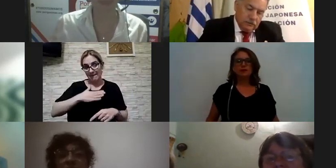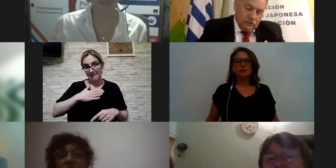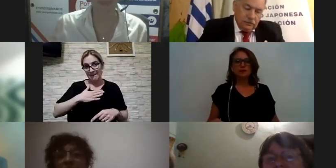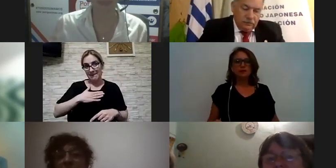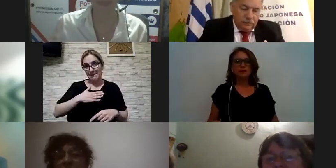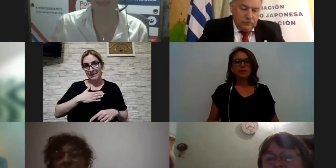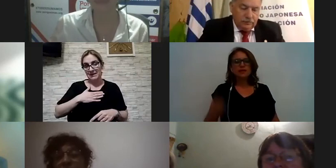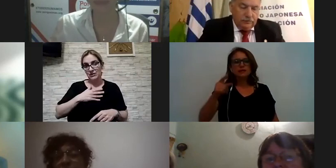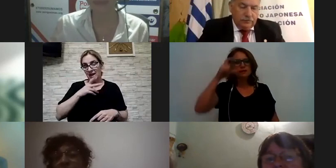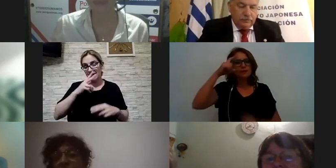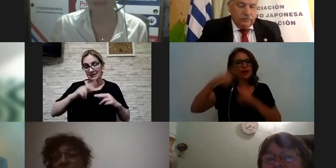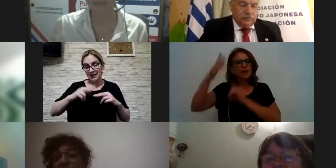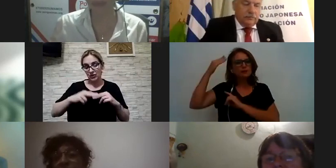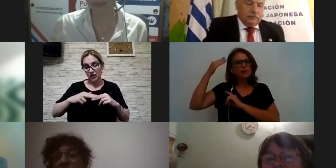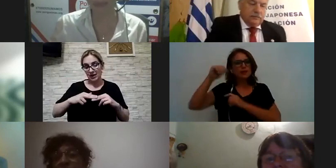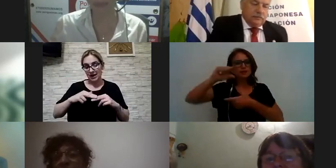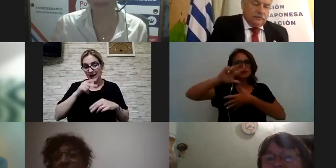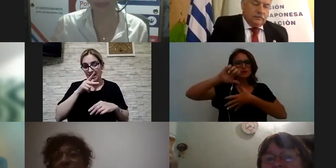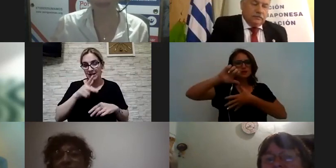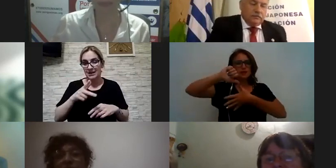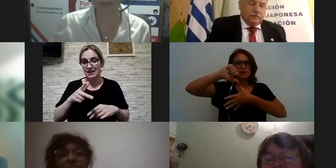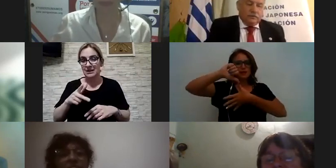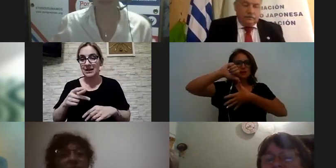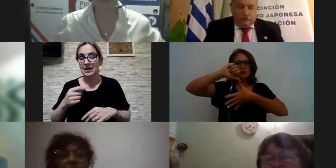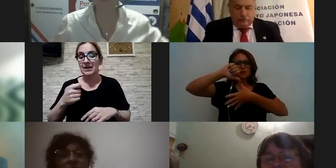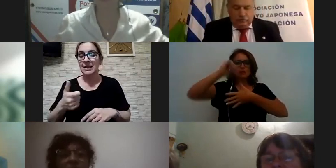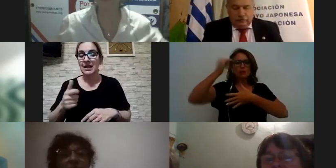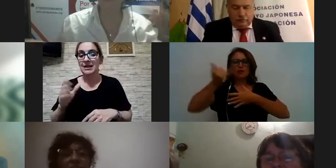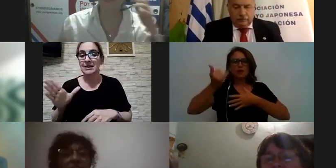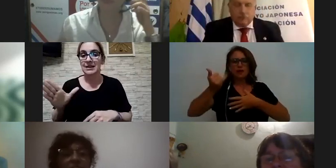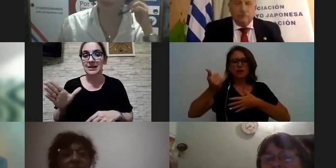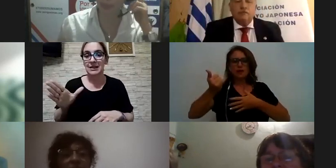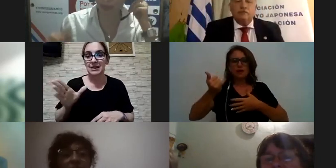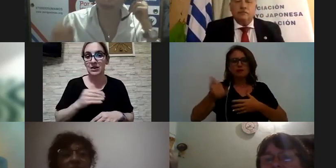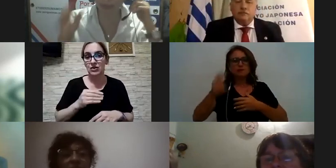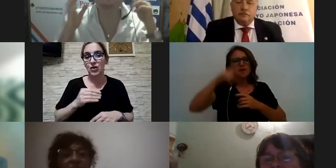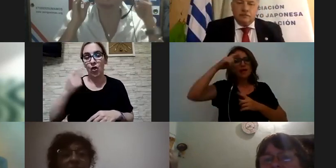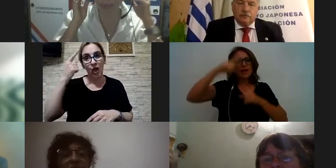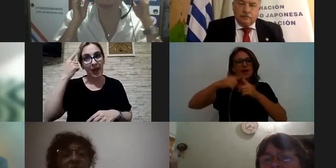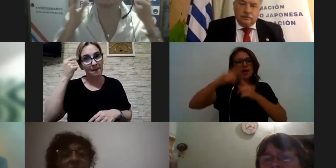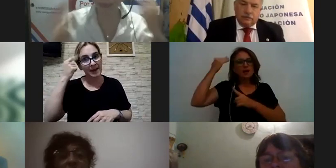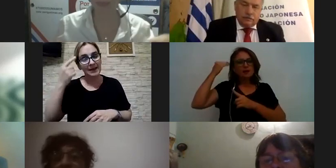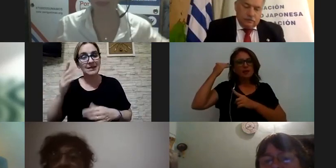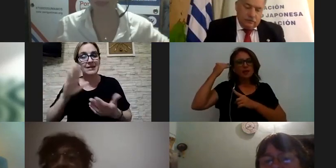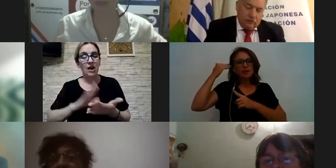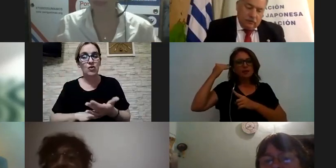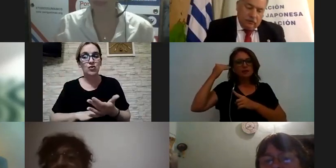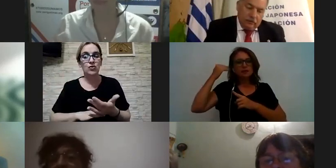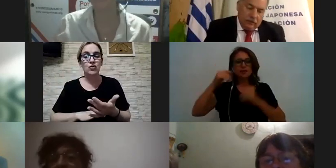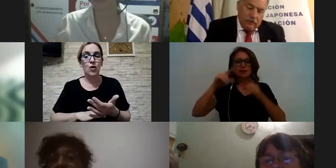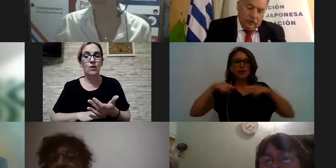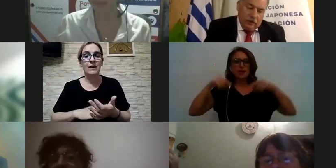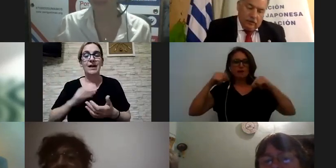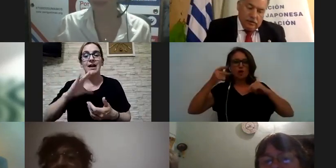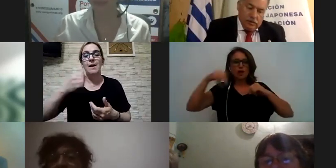Latinoamérica la mayoría de digamos las experiencias que tuvimos fue con Japón y Camboya